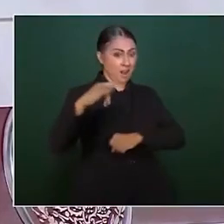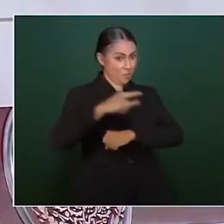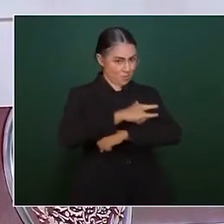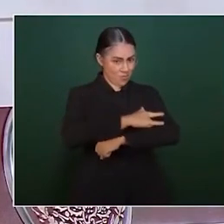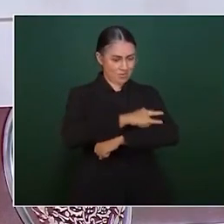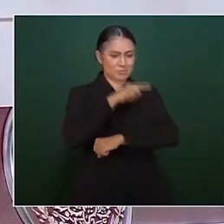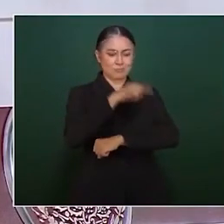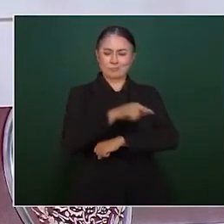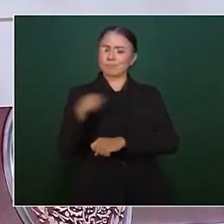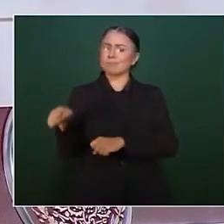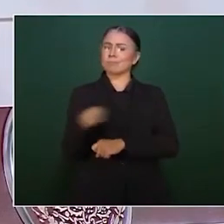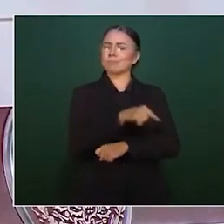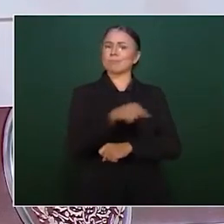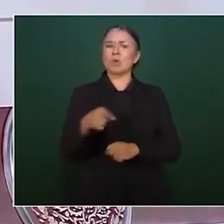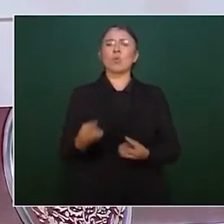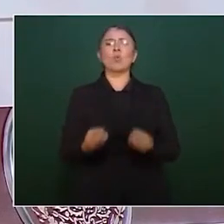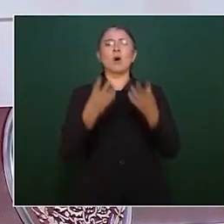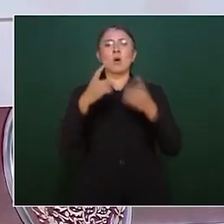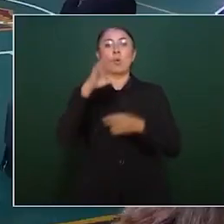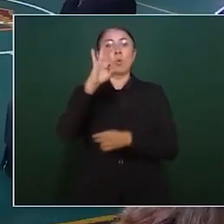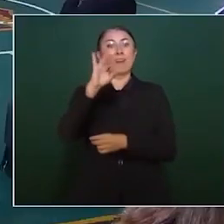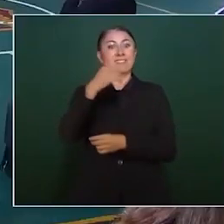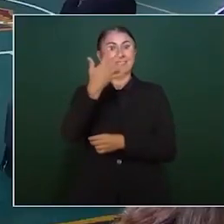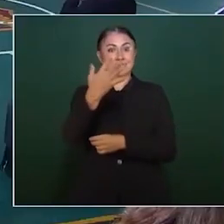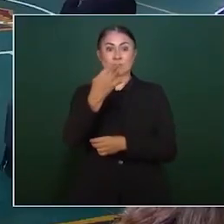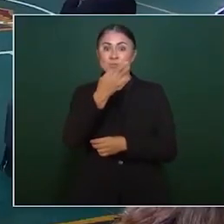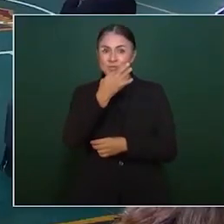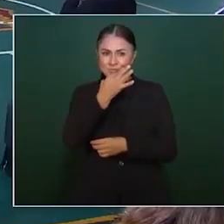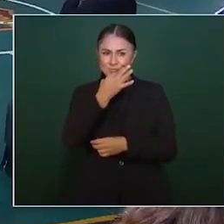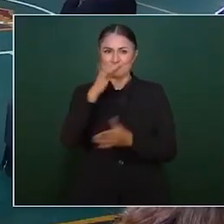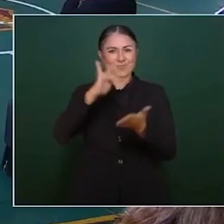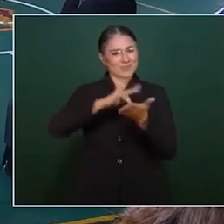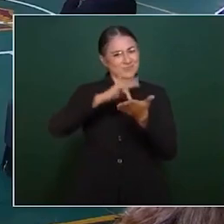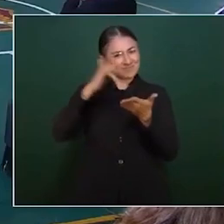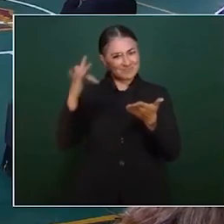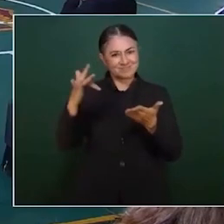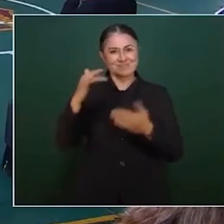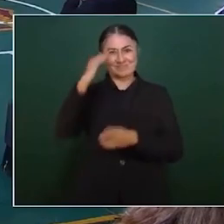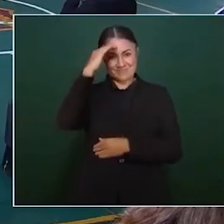dejamos aquí. Muchas gracias, señor presidente.